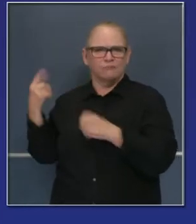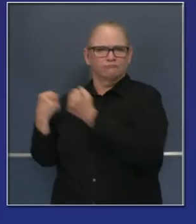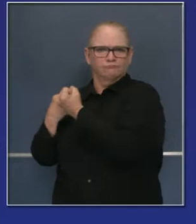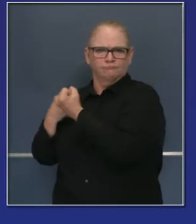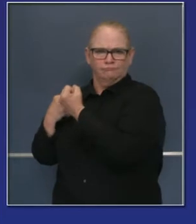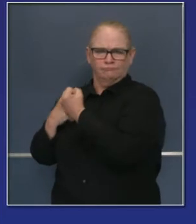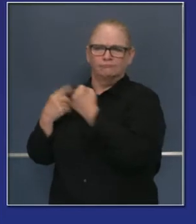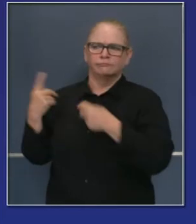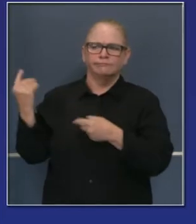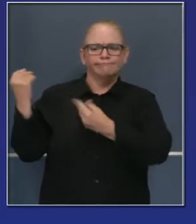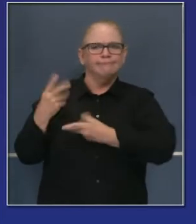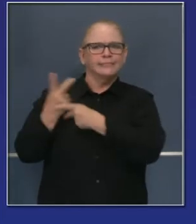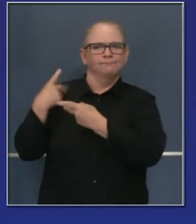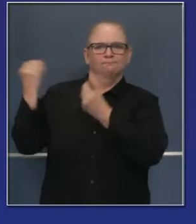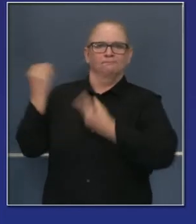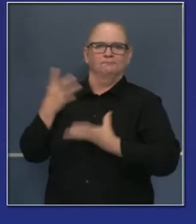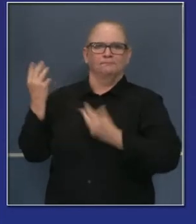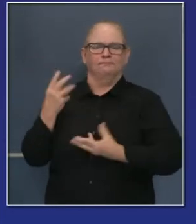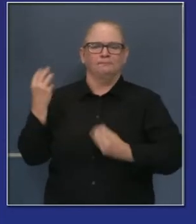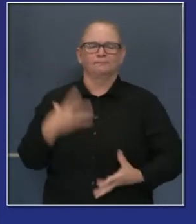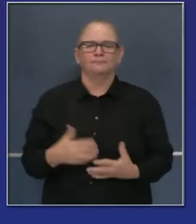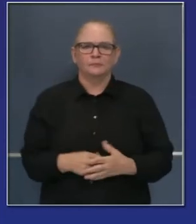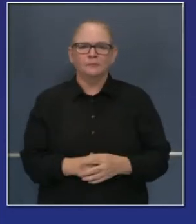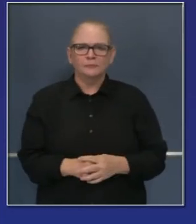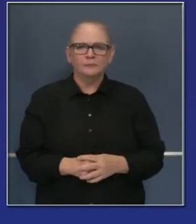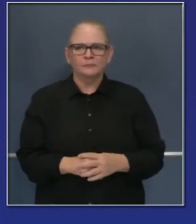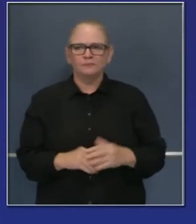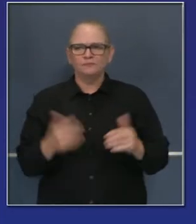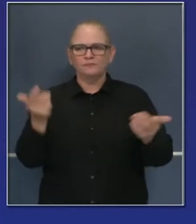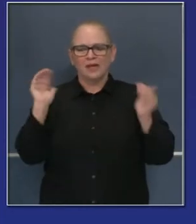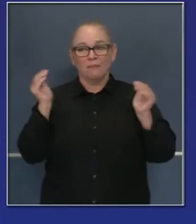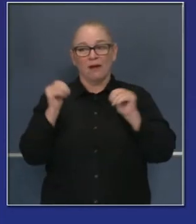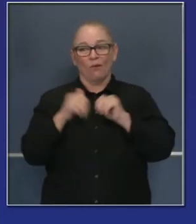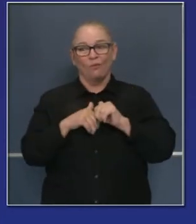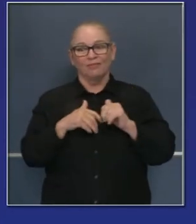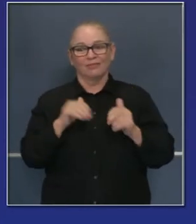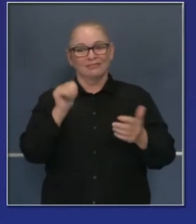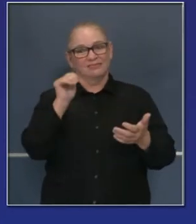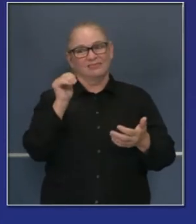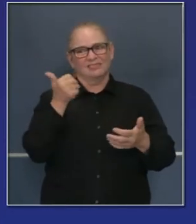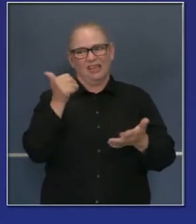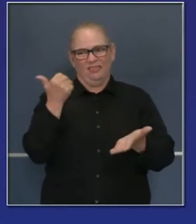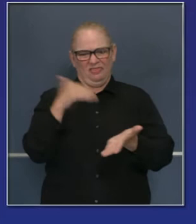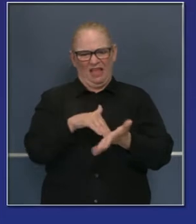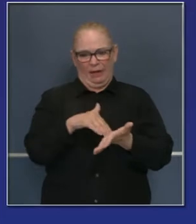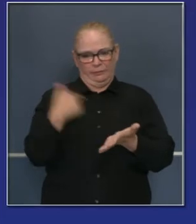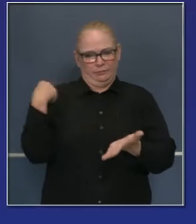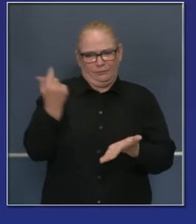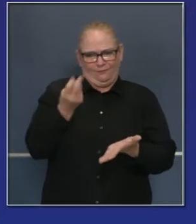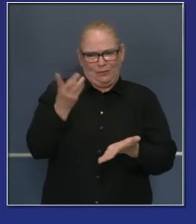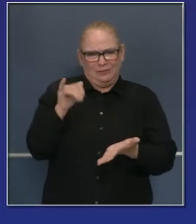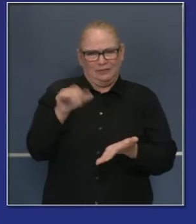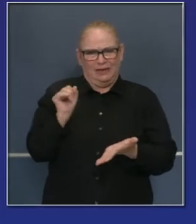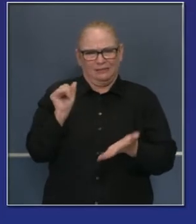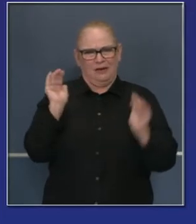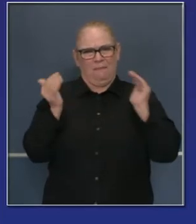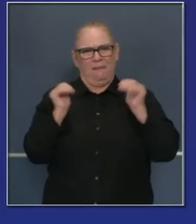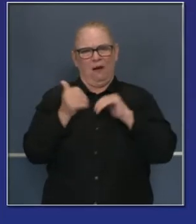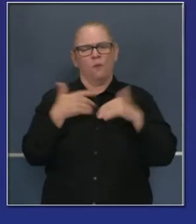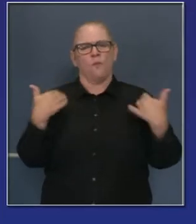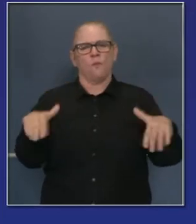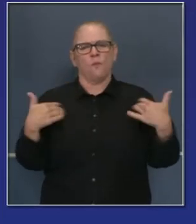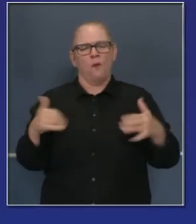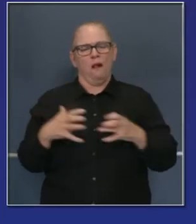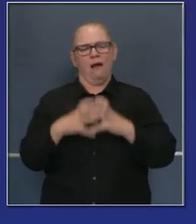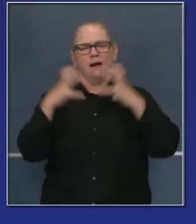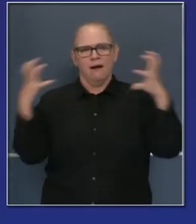que fueron marcados en esa fecha comparado con más de 10,000 en los últimos días aquí en el estado. Y conforme